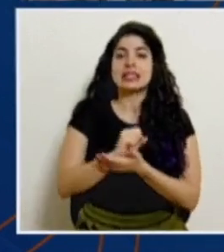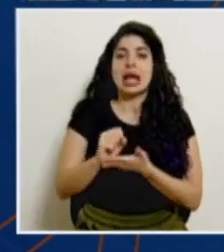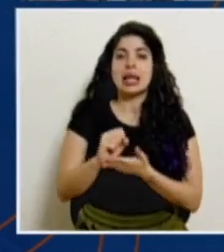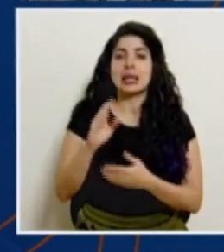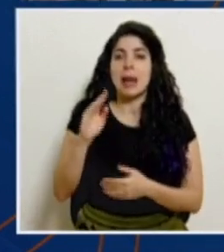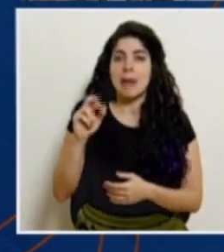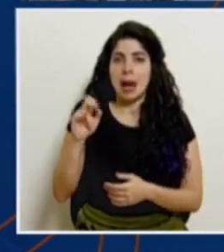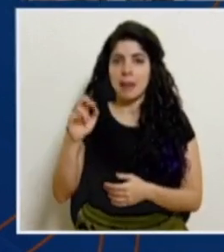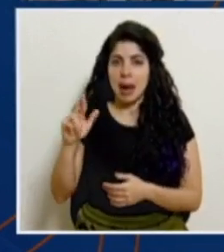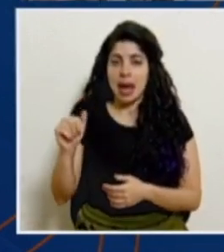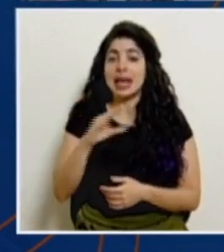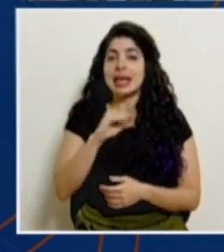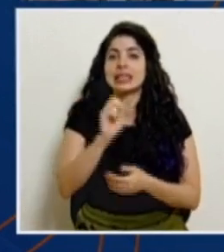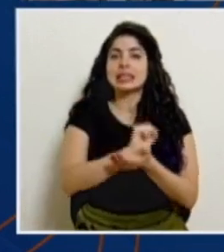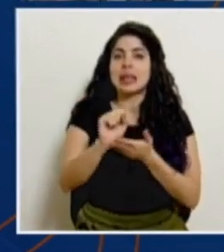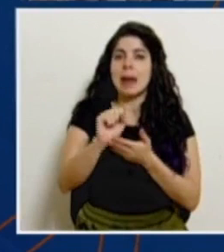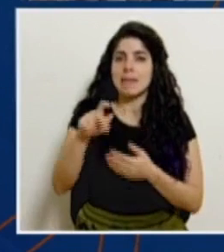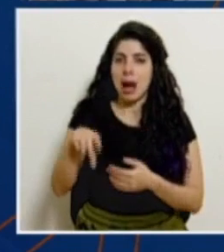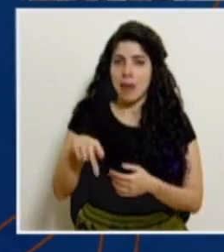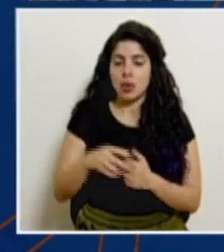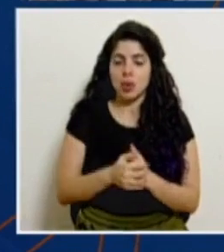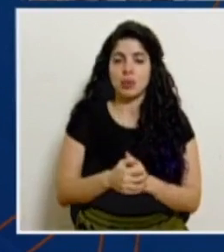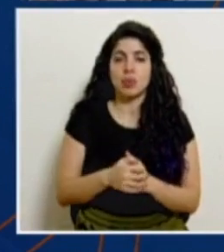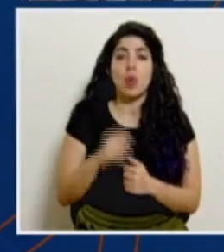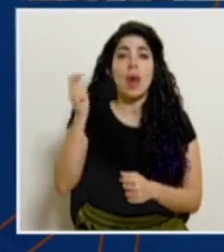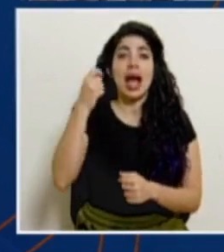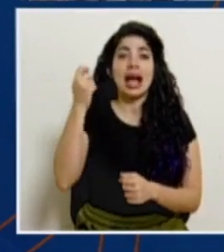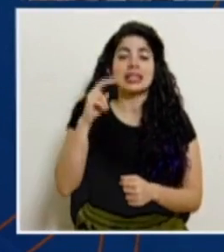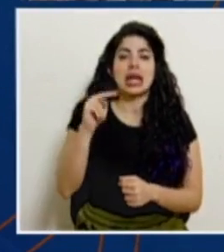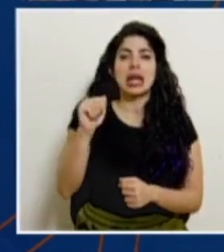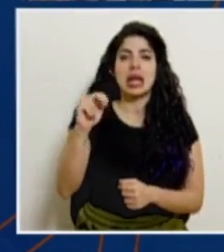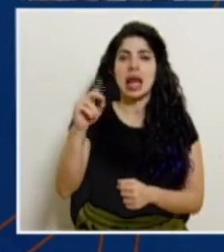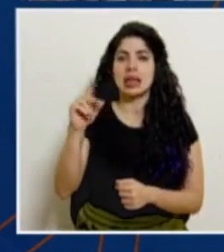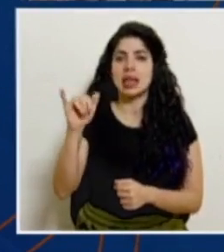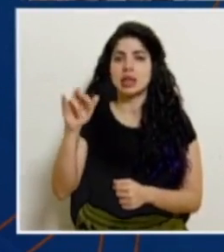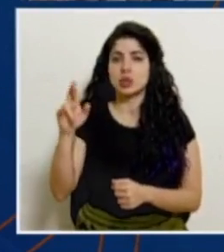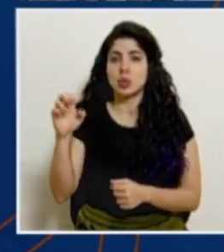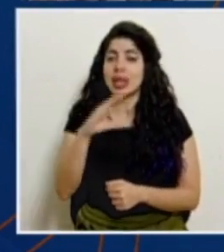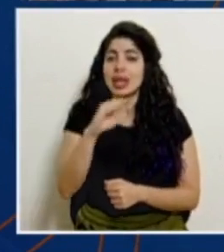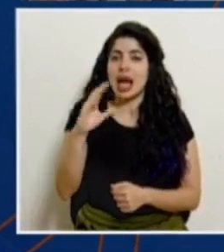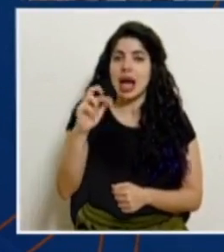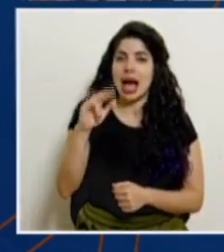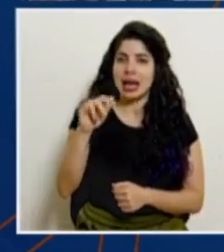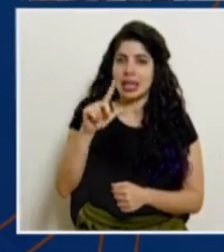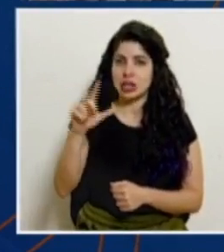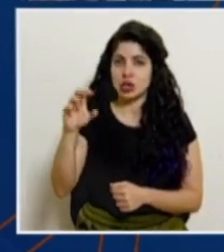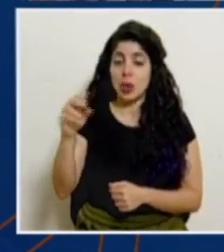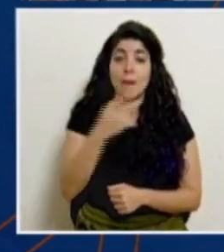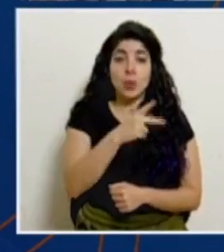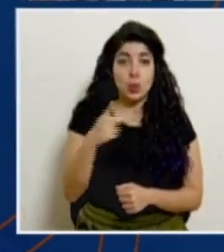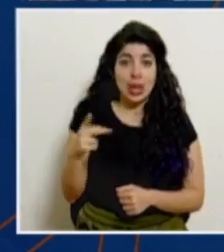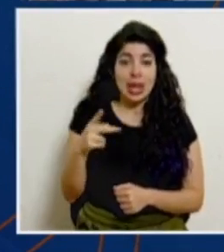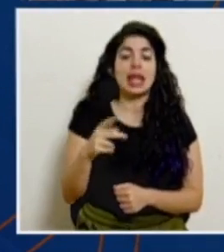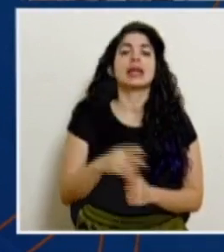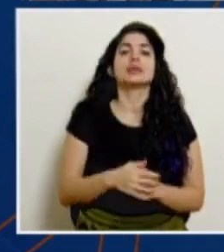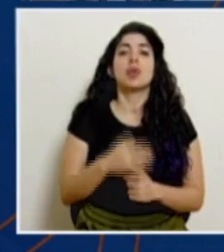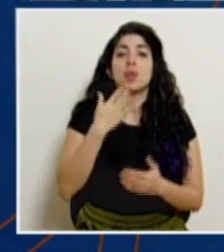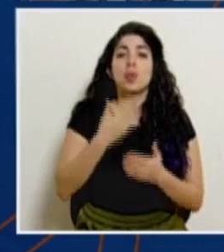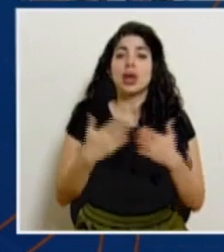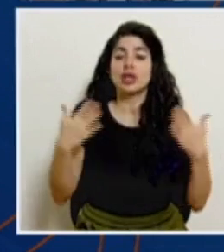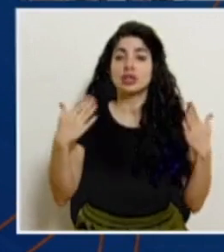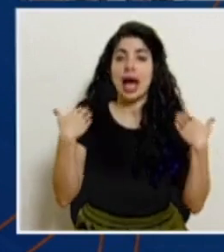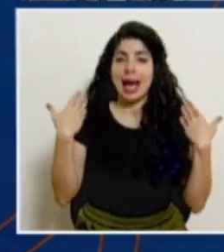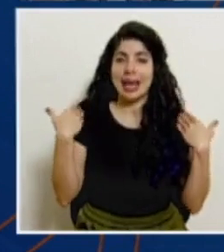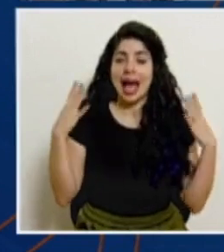y San Pablo. En Guanacaste, Nandayure y Carrillo. En Punta Arenas, Buenos Aires